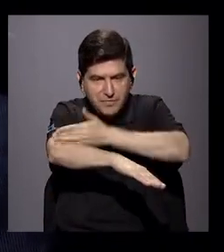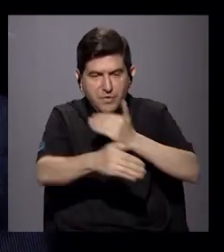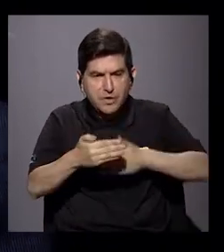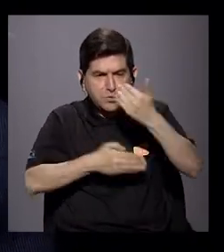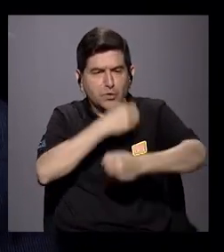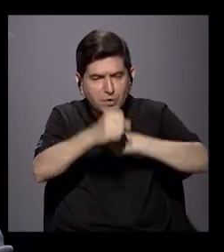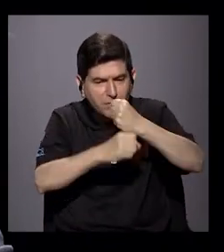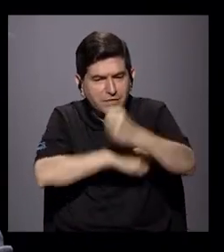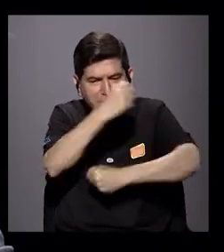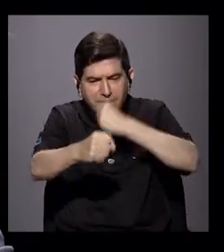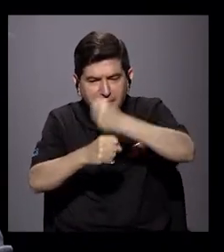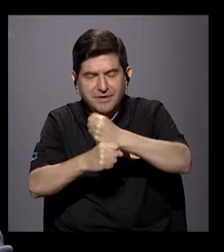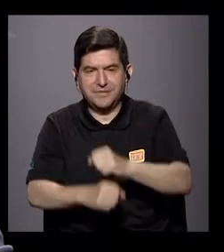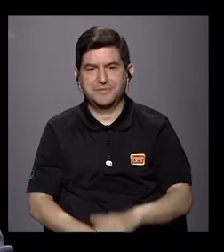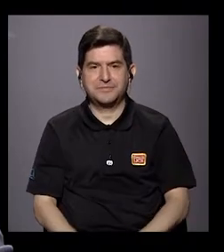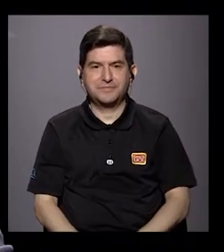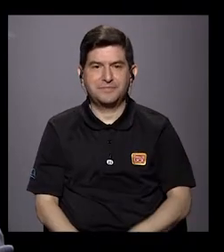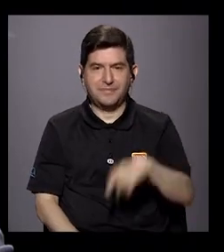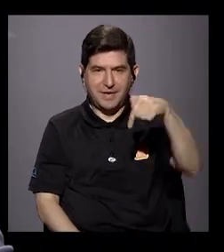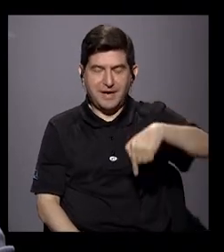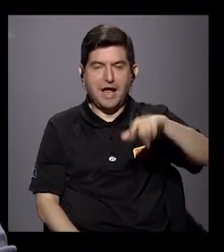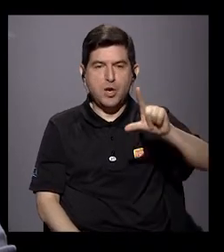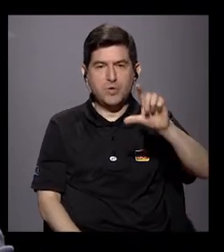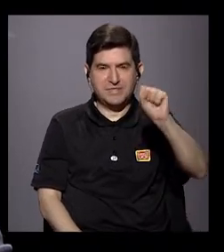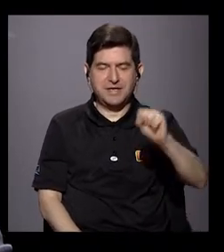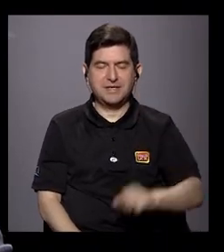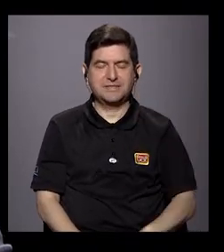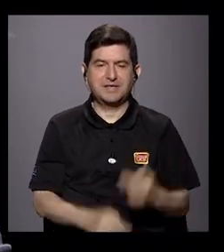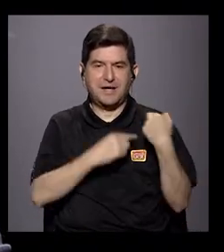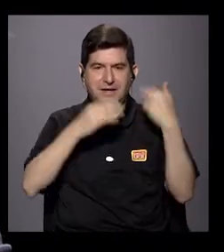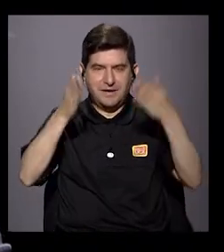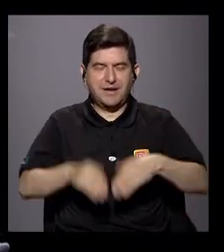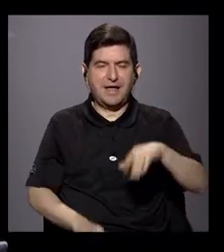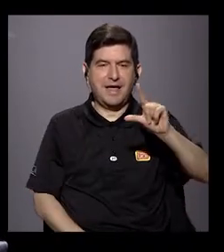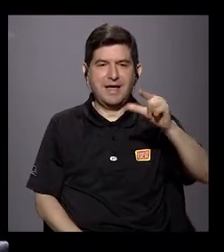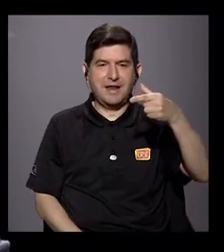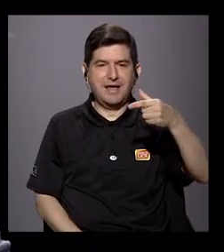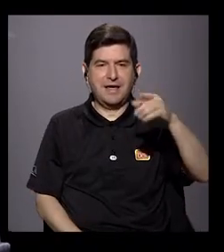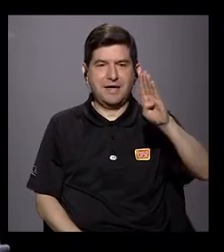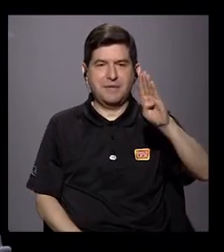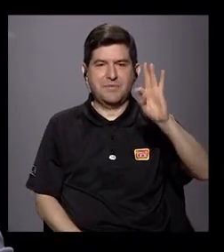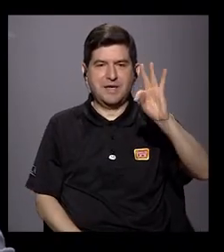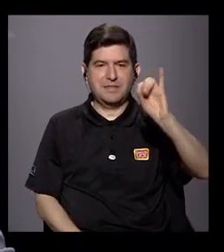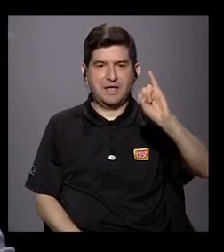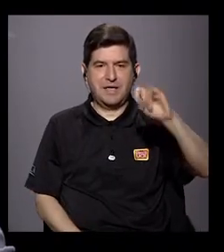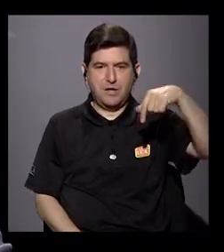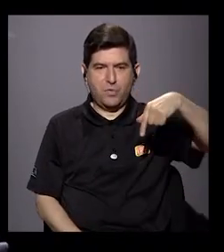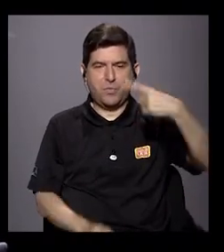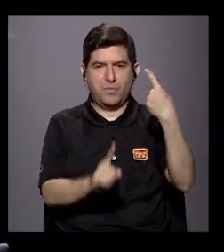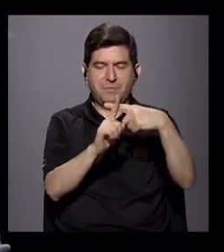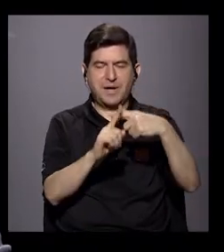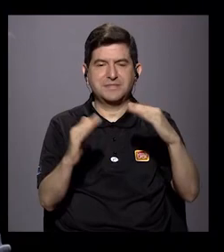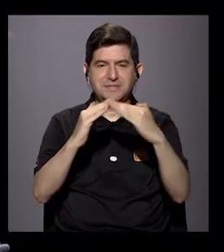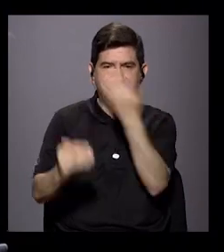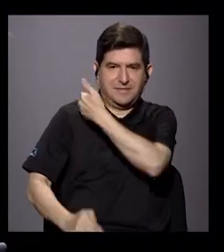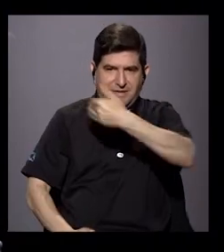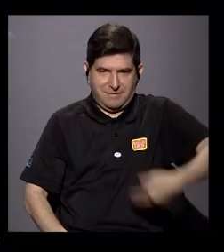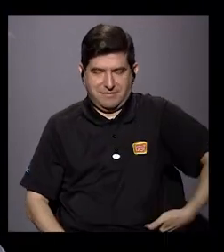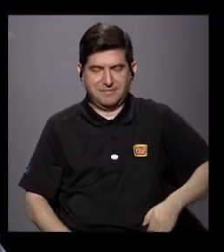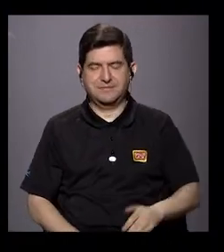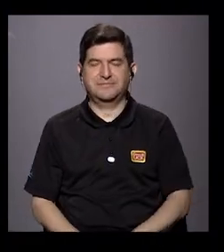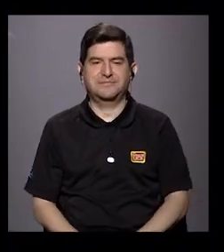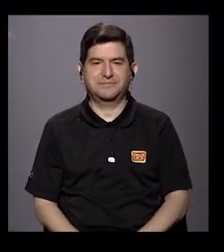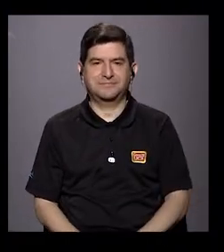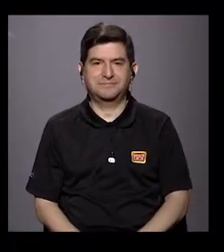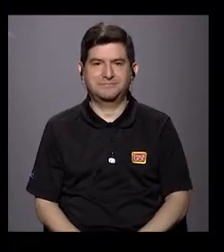de tantos años. Así es. Estamos con Luis Salazar, comisionado LGTBIQ+, desde Casa Presidencial, así que